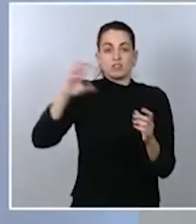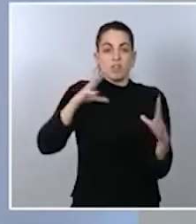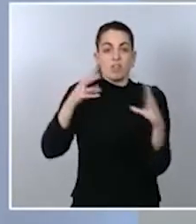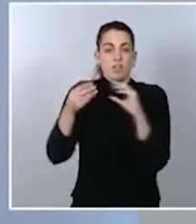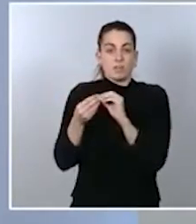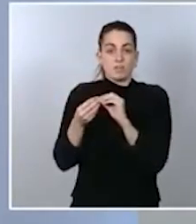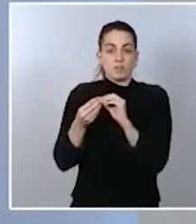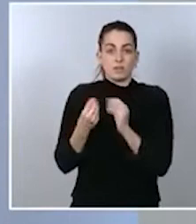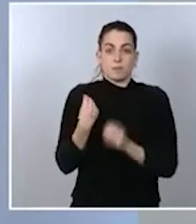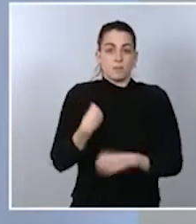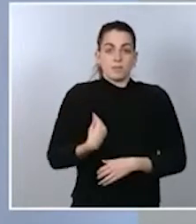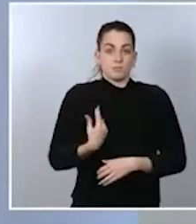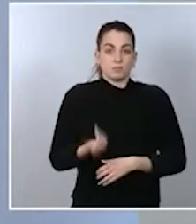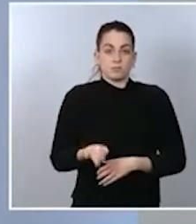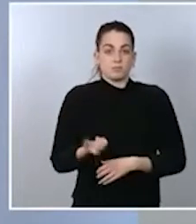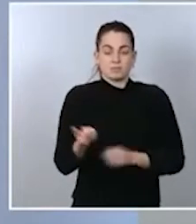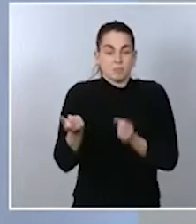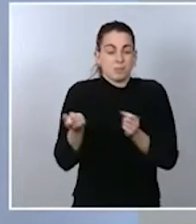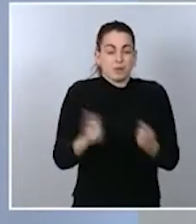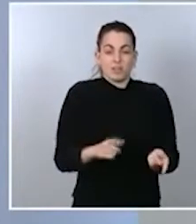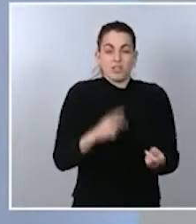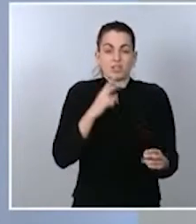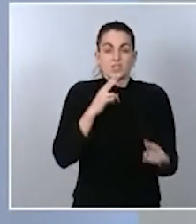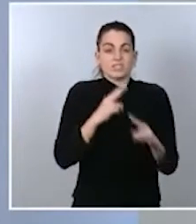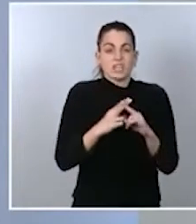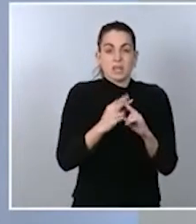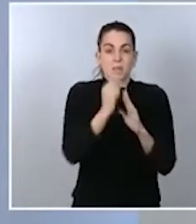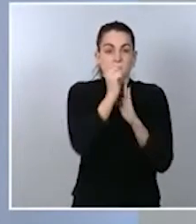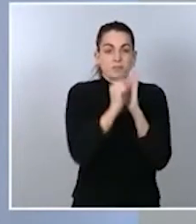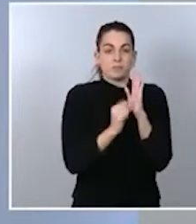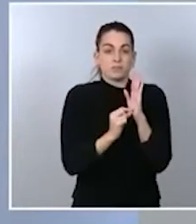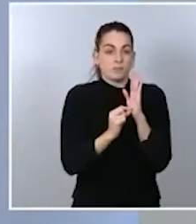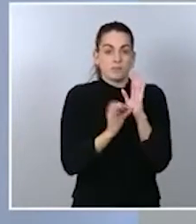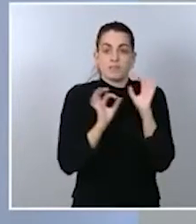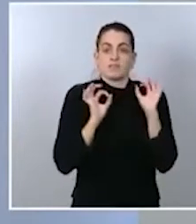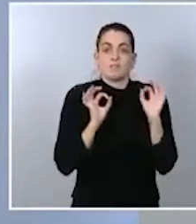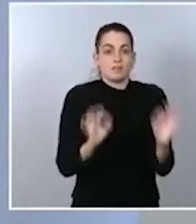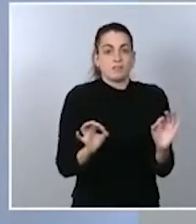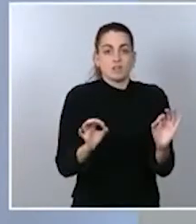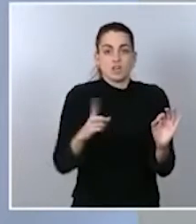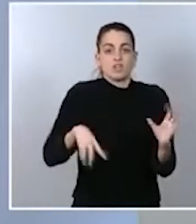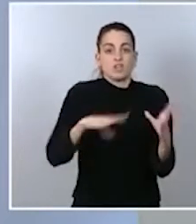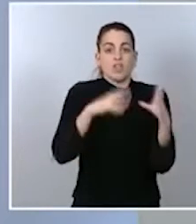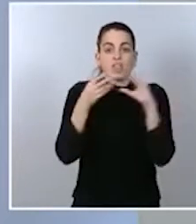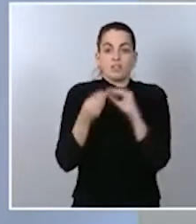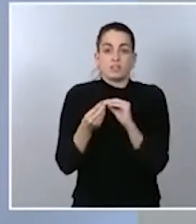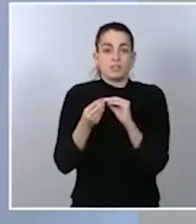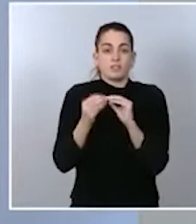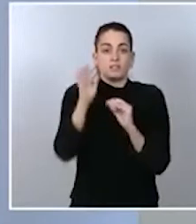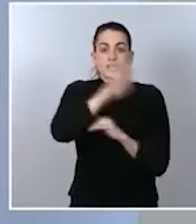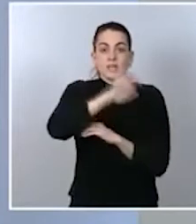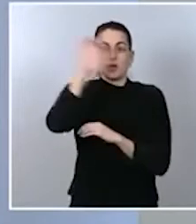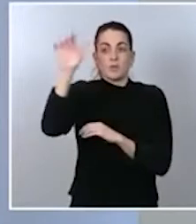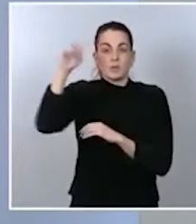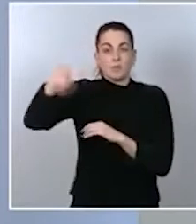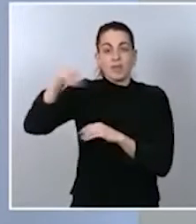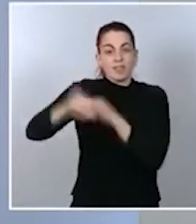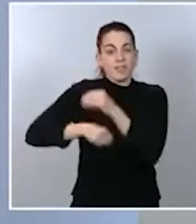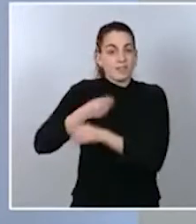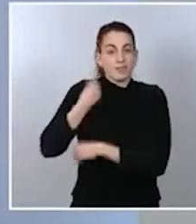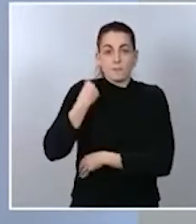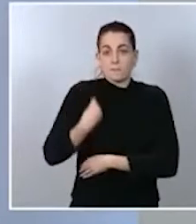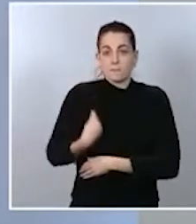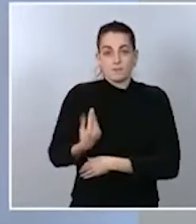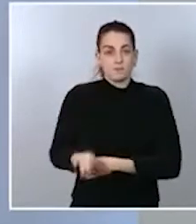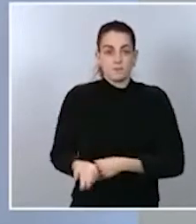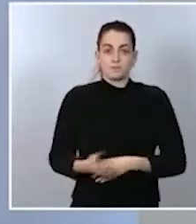llamar, pero son medidas, insisto, muy similares a las que se están tomando nuestros socios europeos con los que estamos por otra parte en un contacto